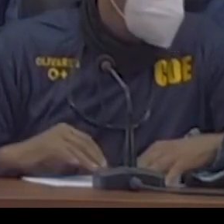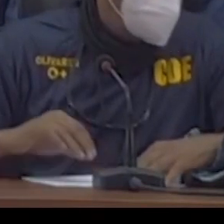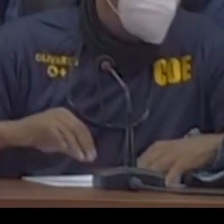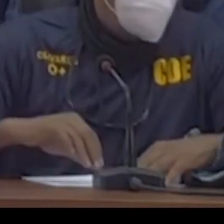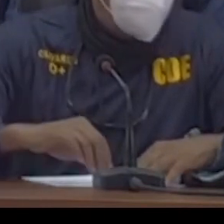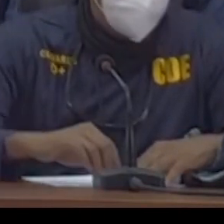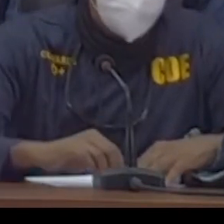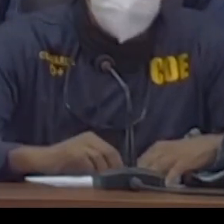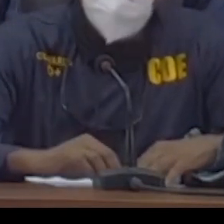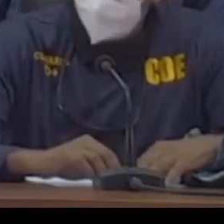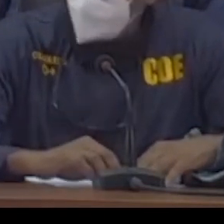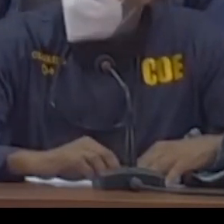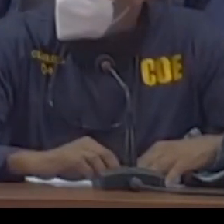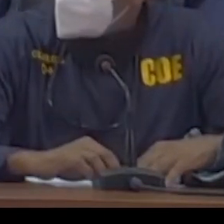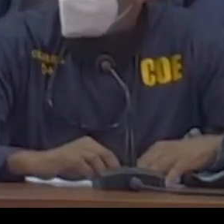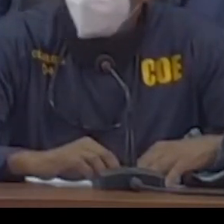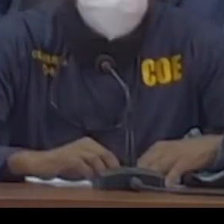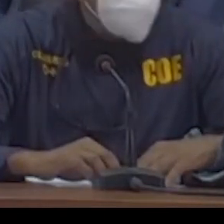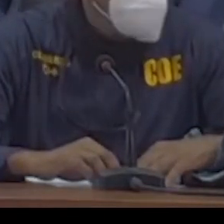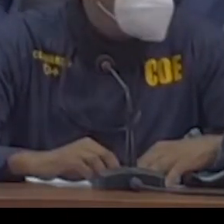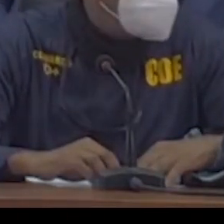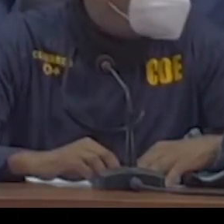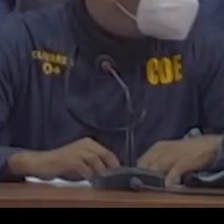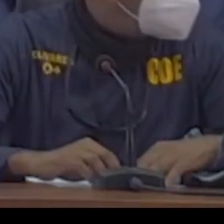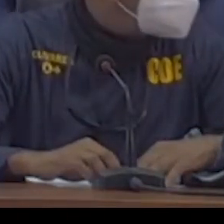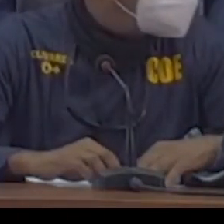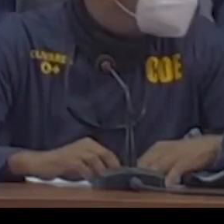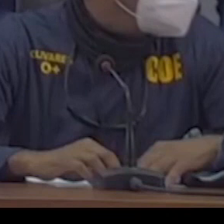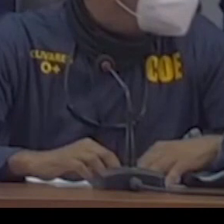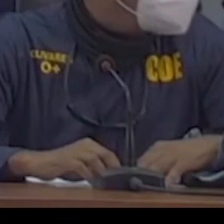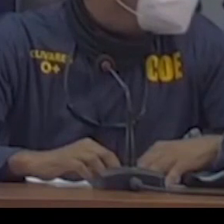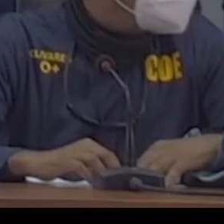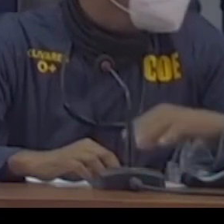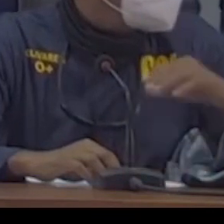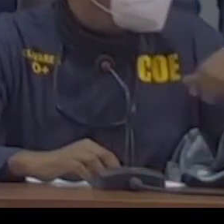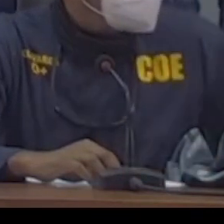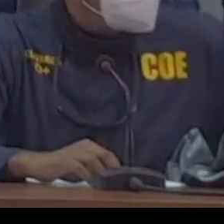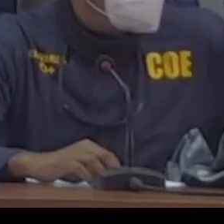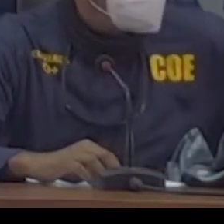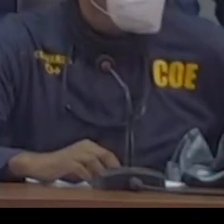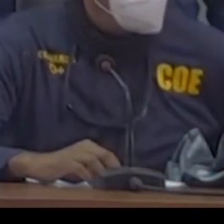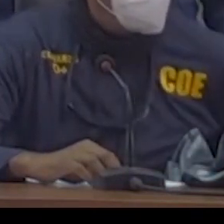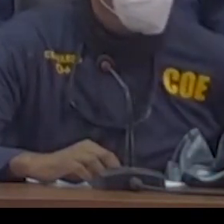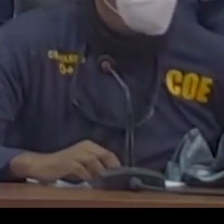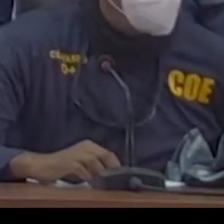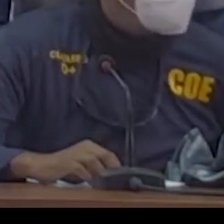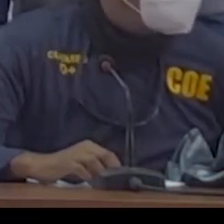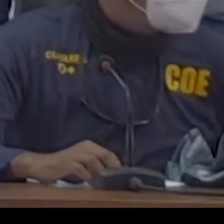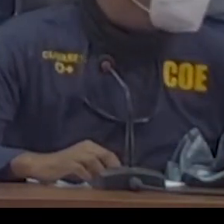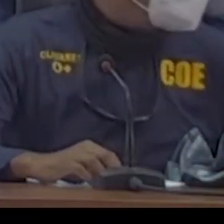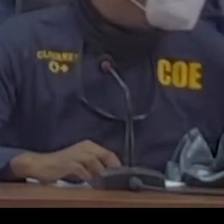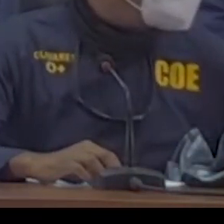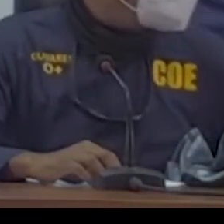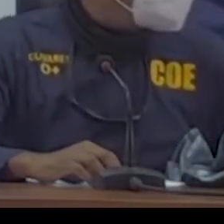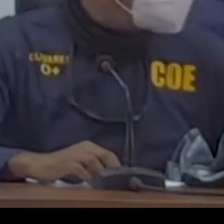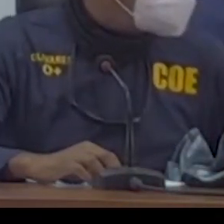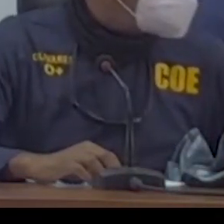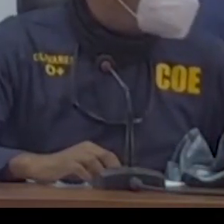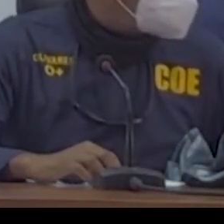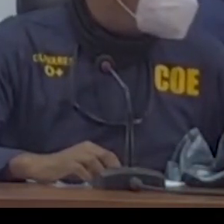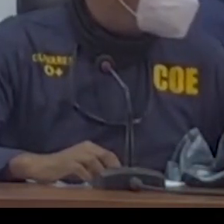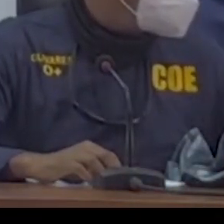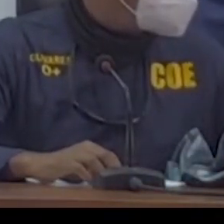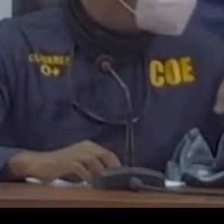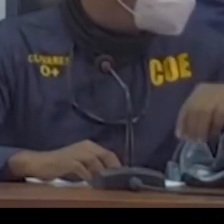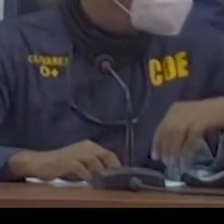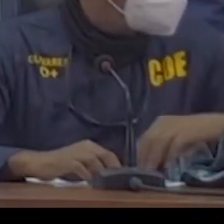director del COE, dio a conocer esas informaciones en donde también dijo que los organismos de protección civil ofrecieron unas 7,188